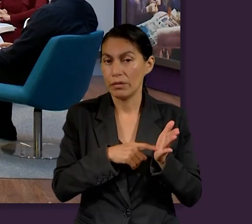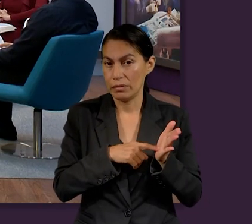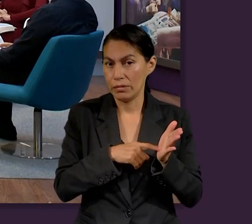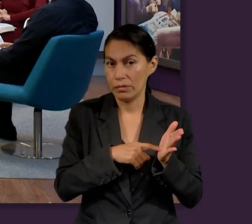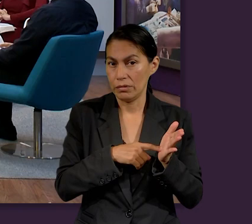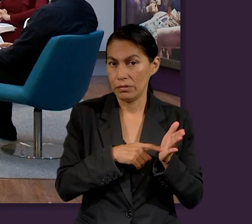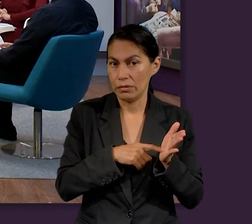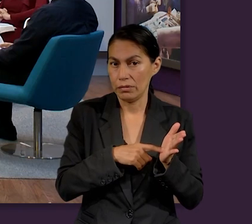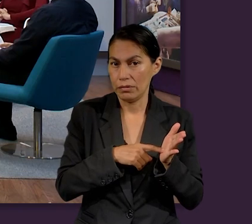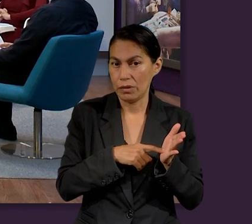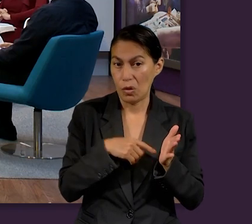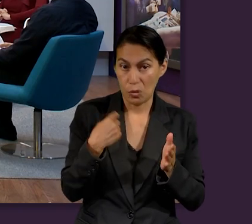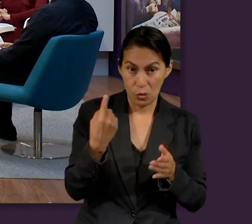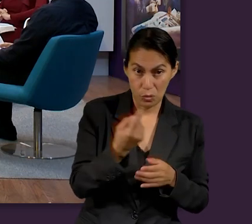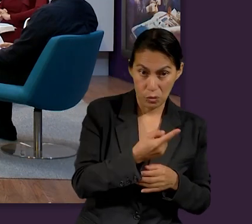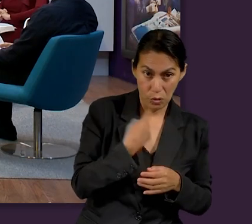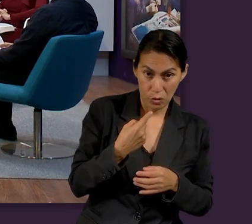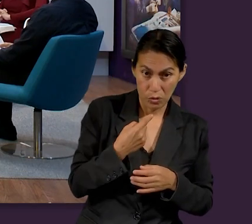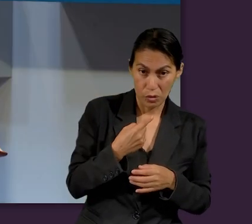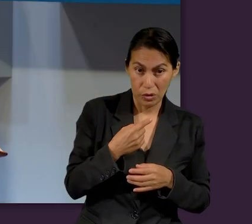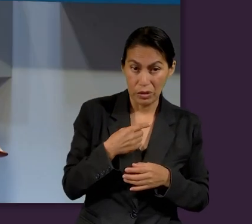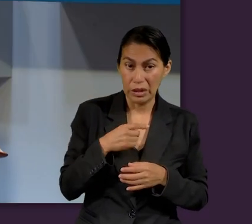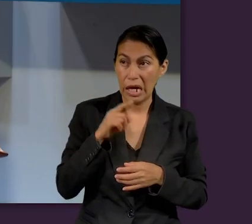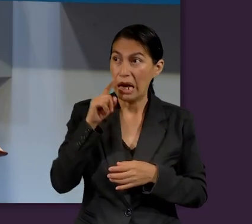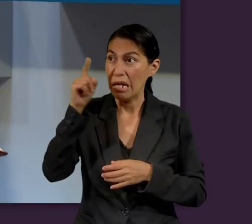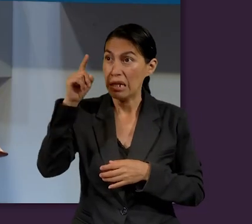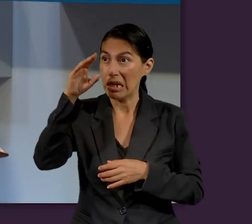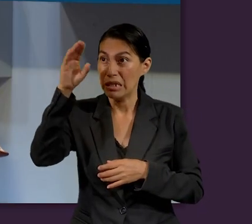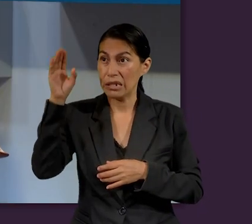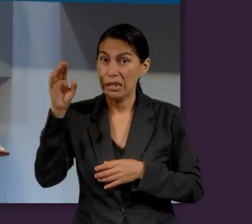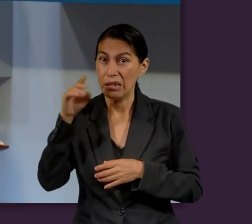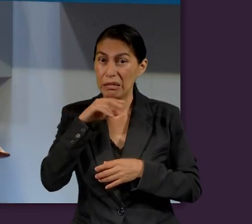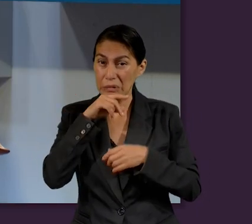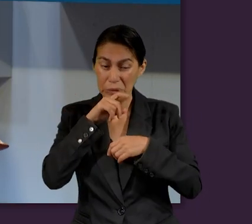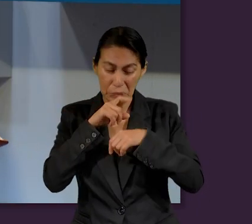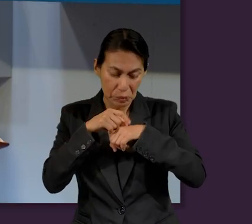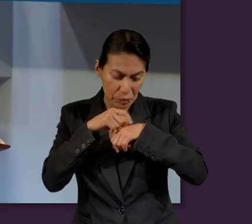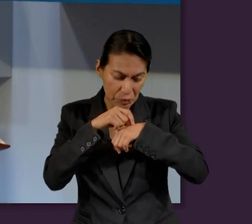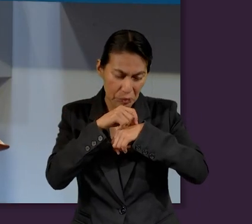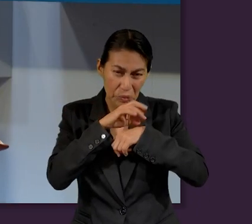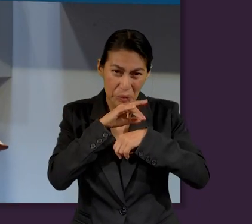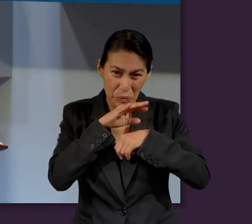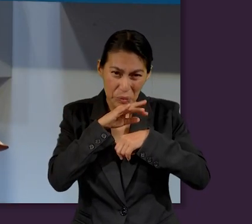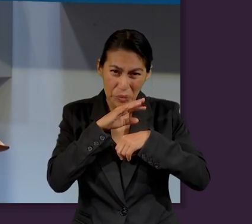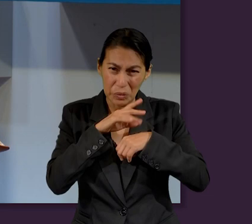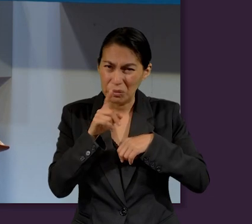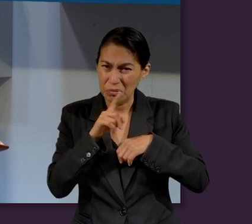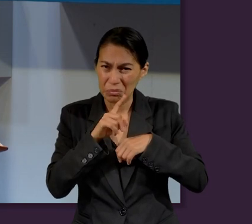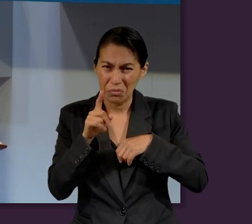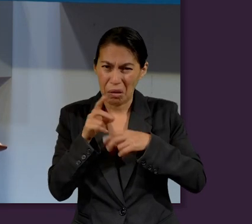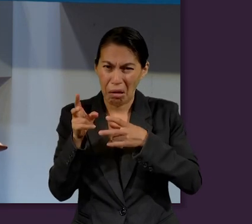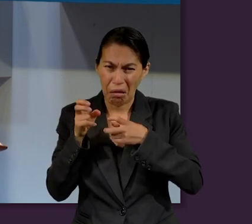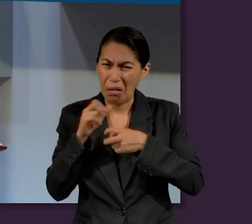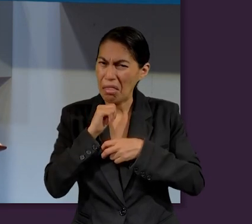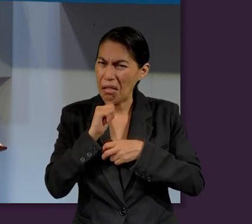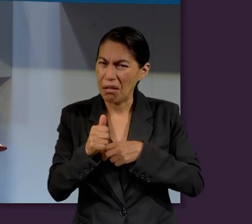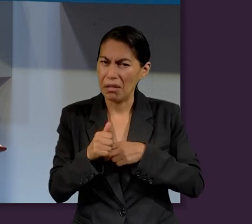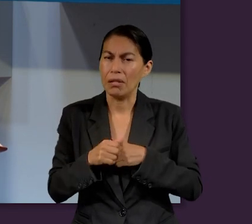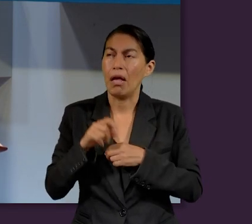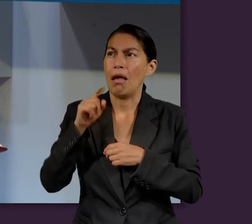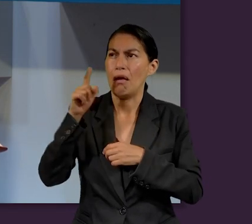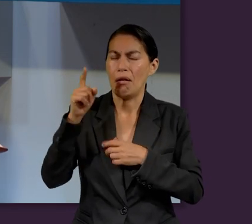invertir donde ni la polía ni el orinco rompen. Y la mejor manera de invertir es